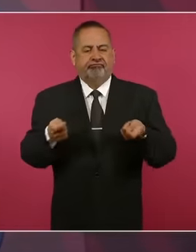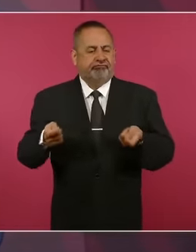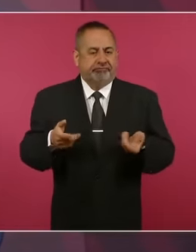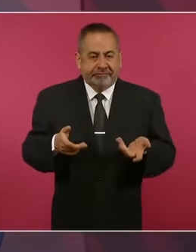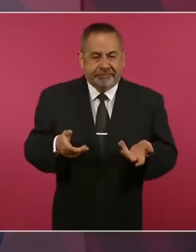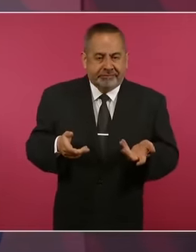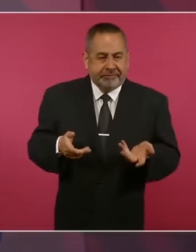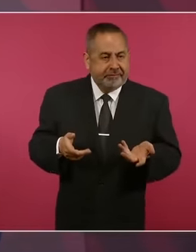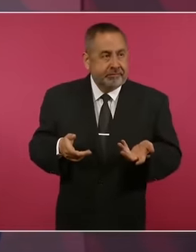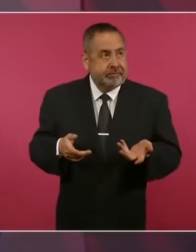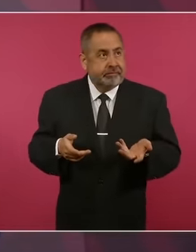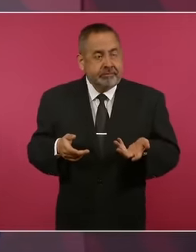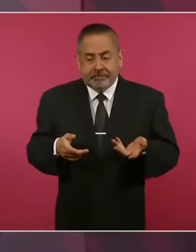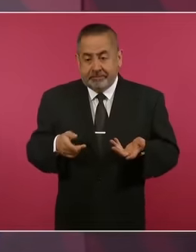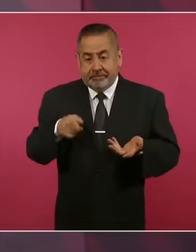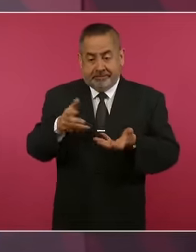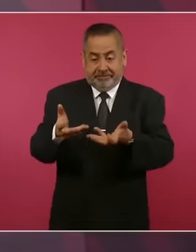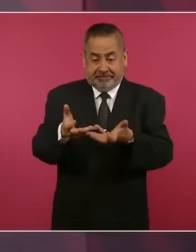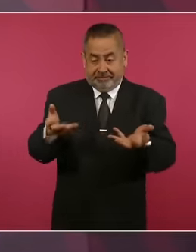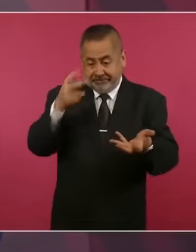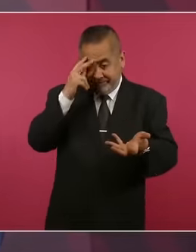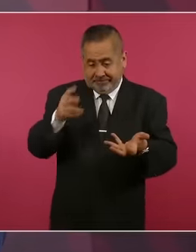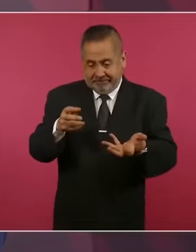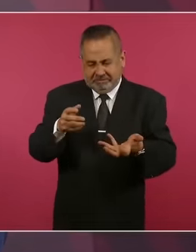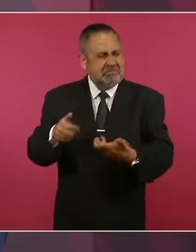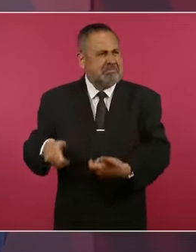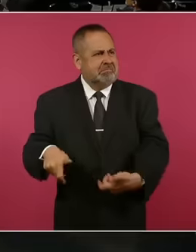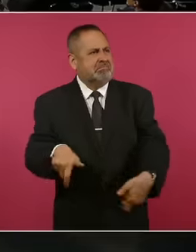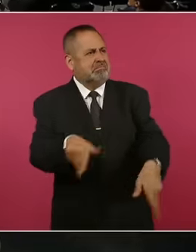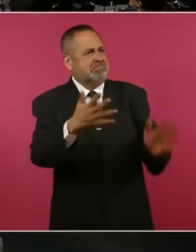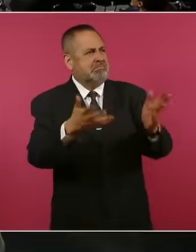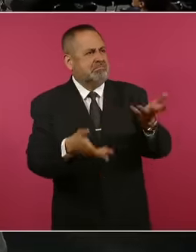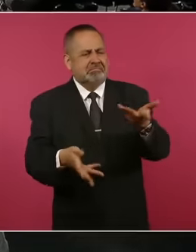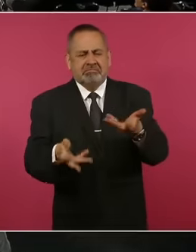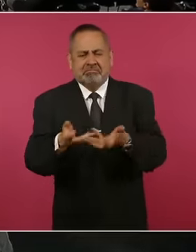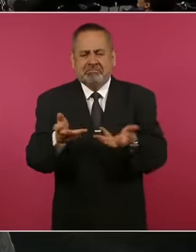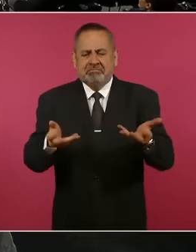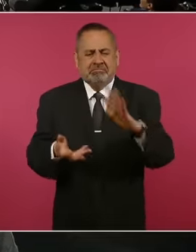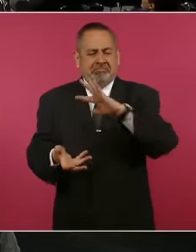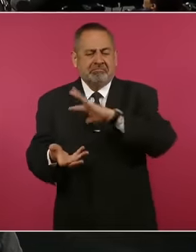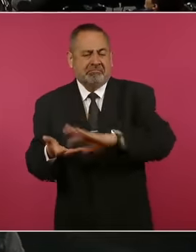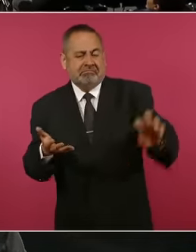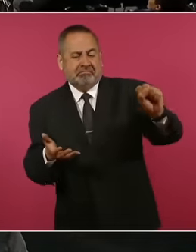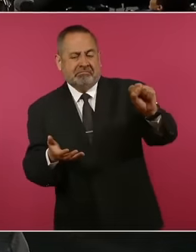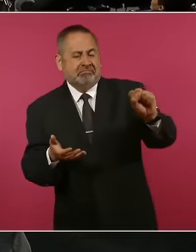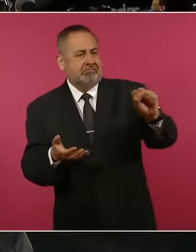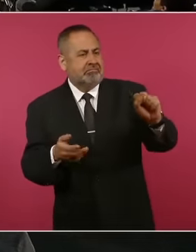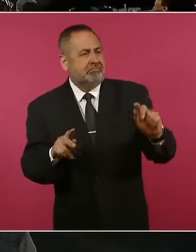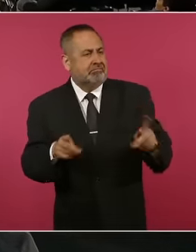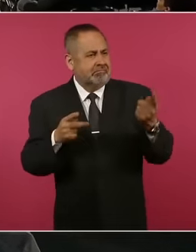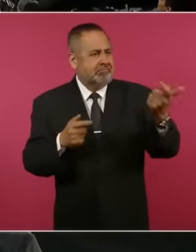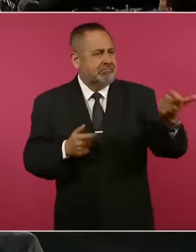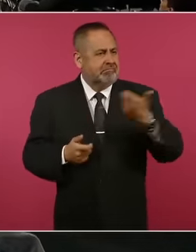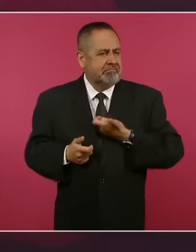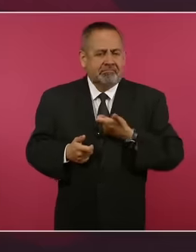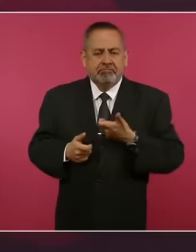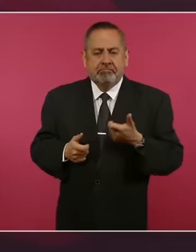otro pedazo de nuestro territorio,